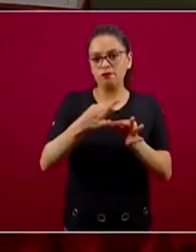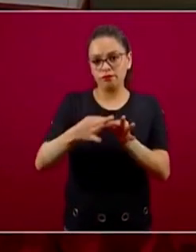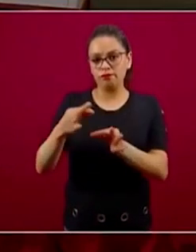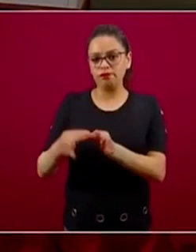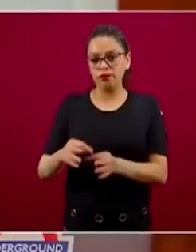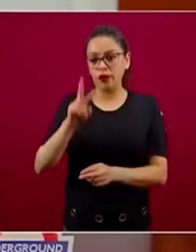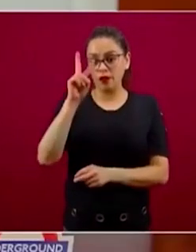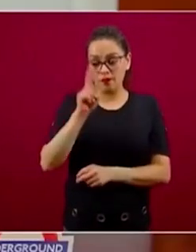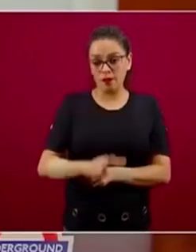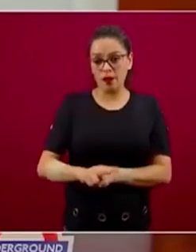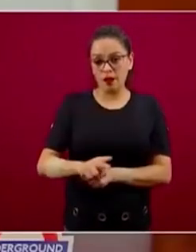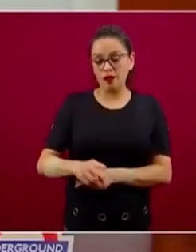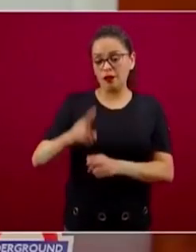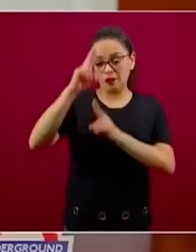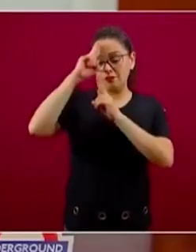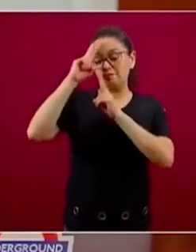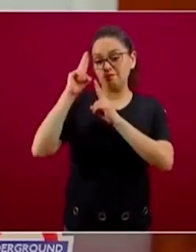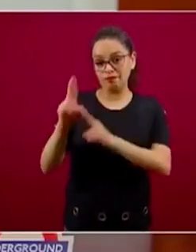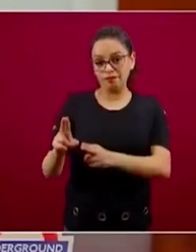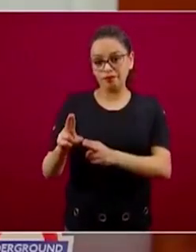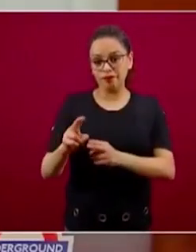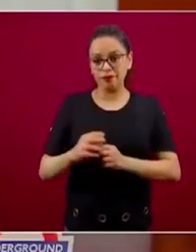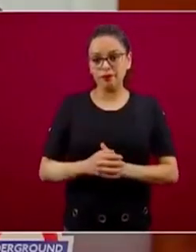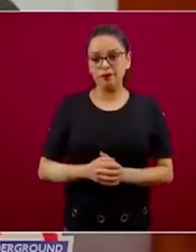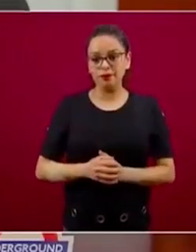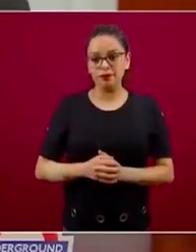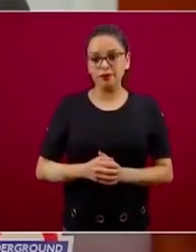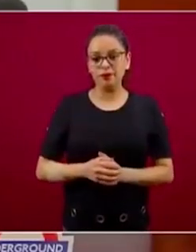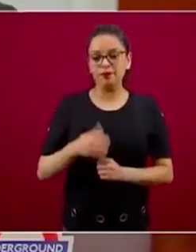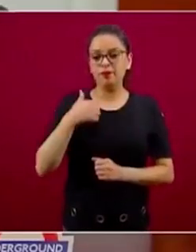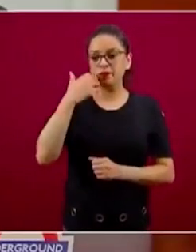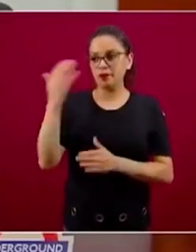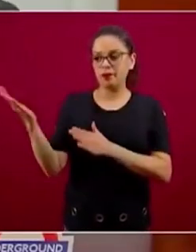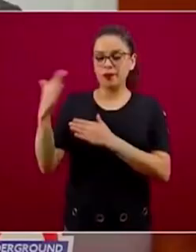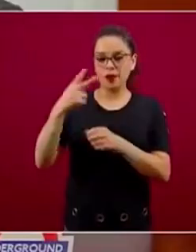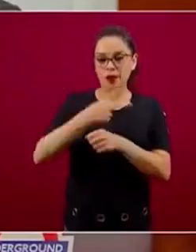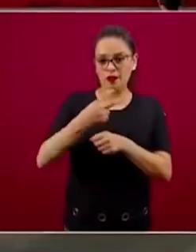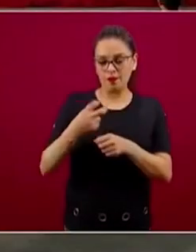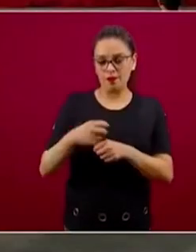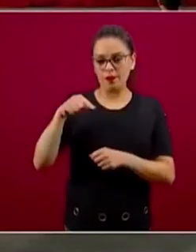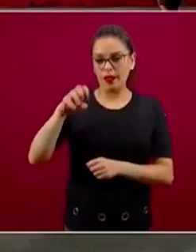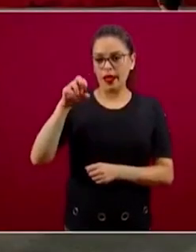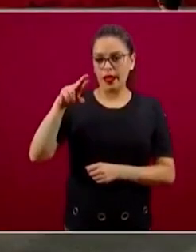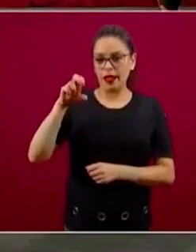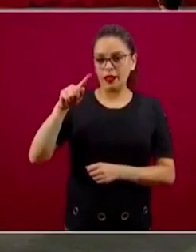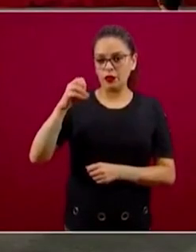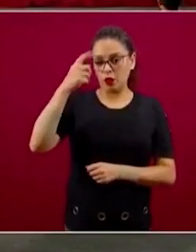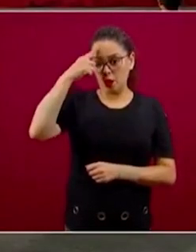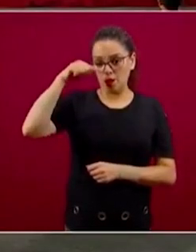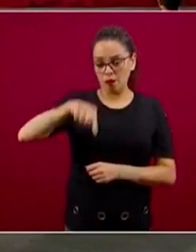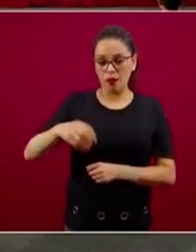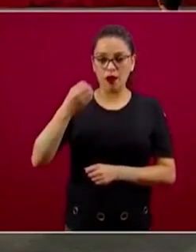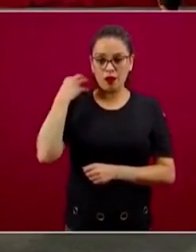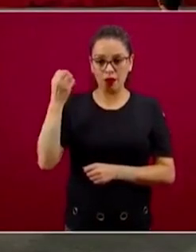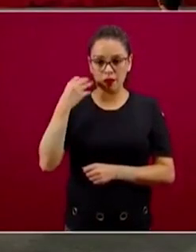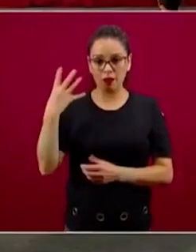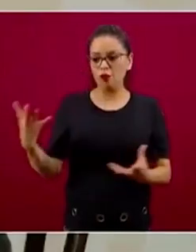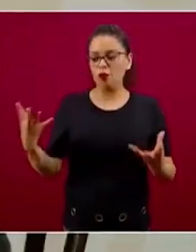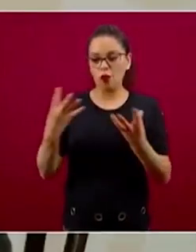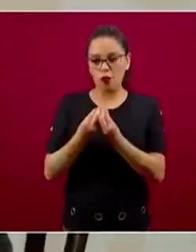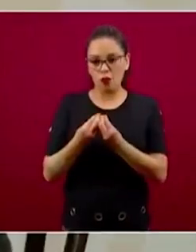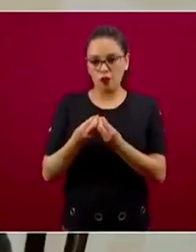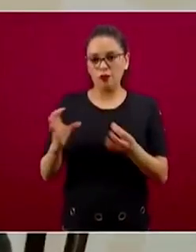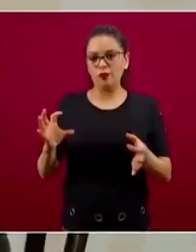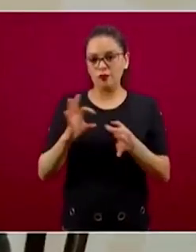invitado al licenciado Ernesto Rosas a esta sesión para presentarla en conjunto con nosotros, Ernesto